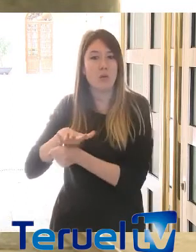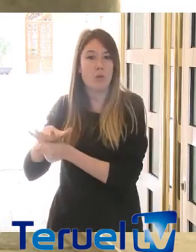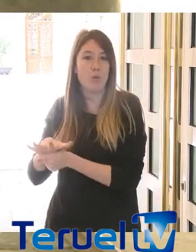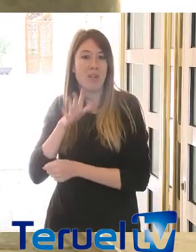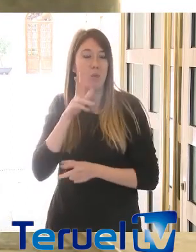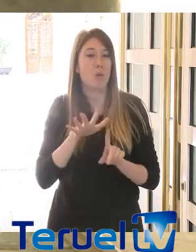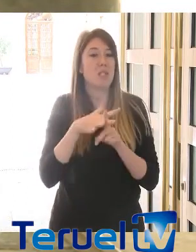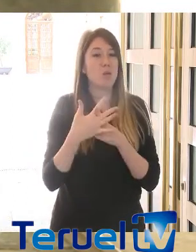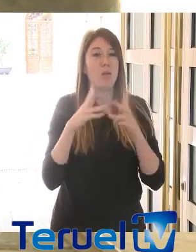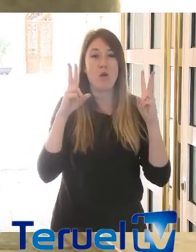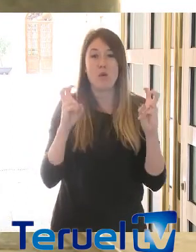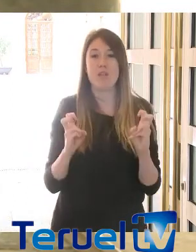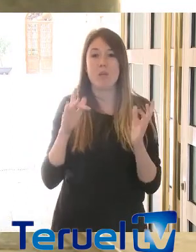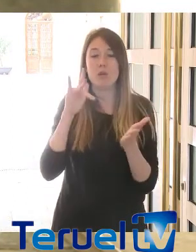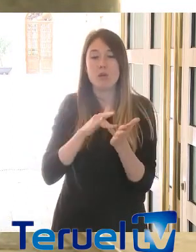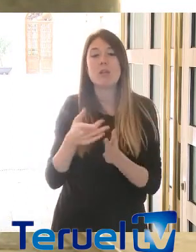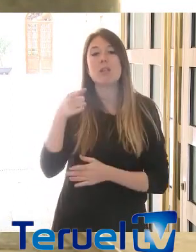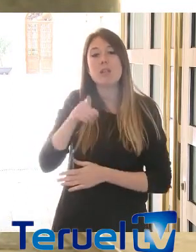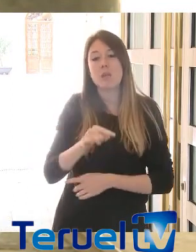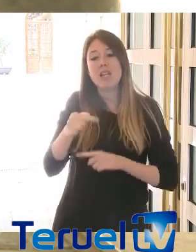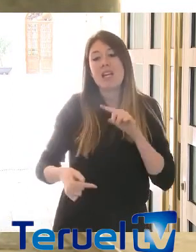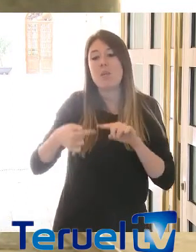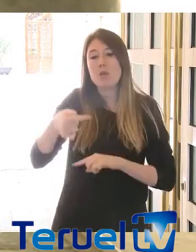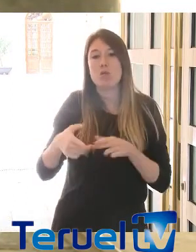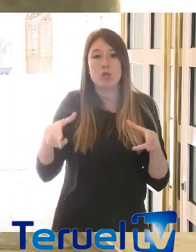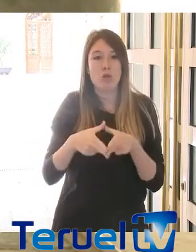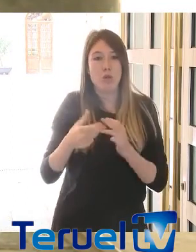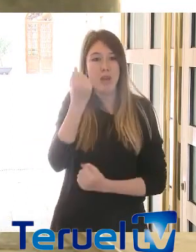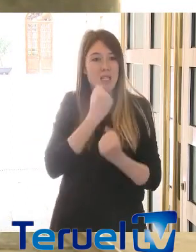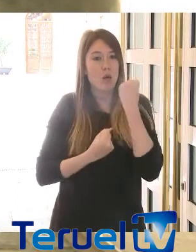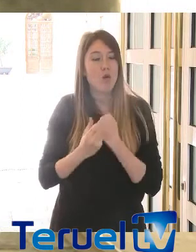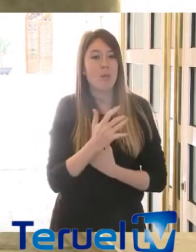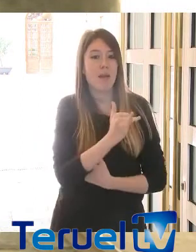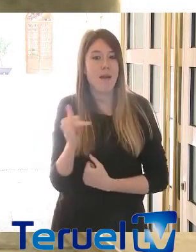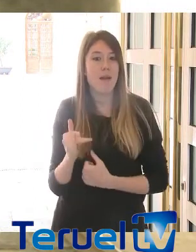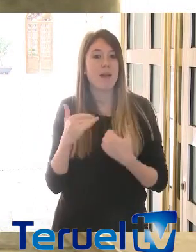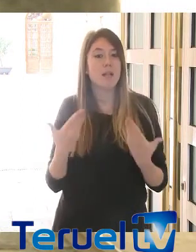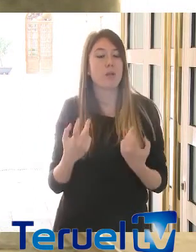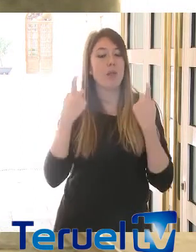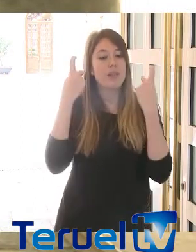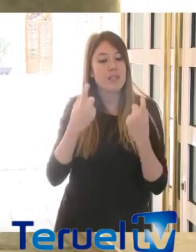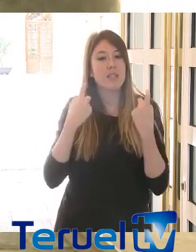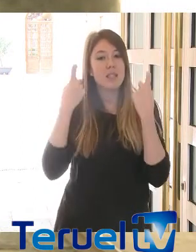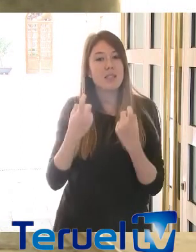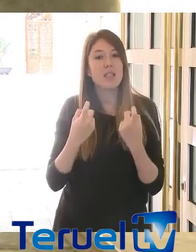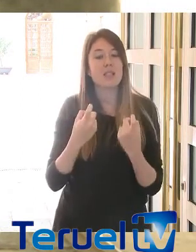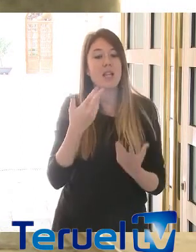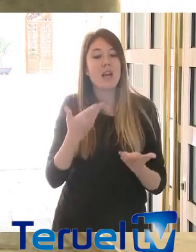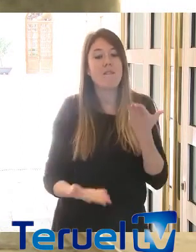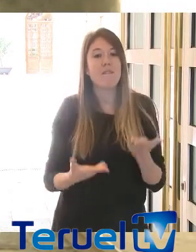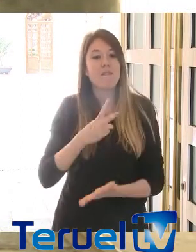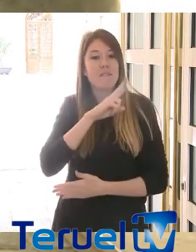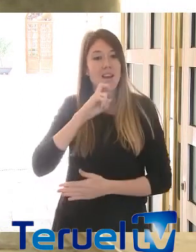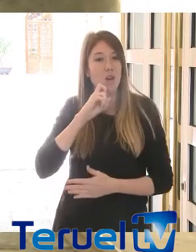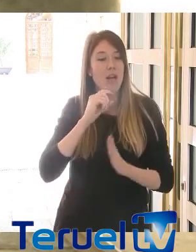confinamiento y que también tienen sus repercusiones sociales y económicas y en ese sentido que la Unida ha defendido y ha puesto en calor las medidas